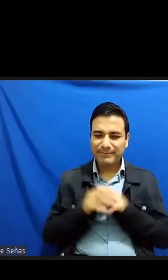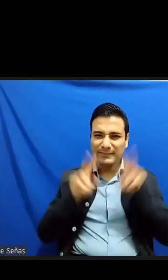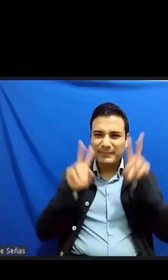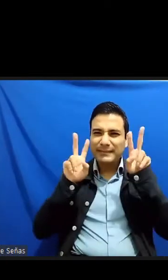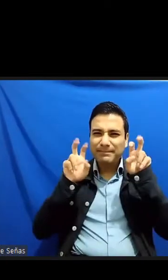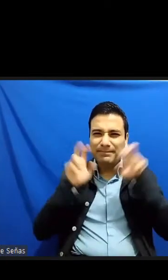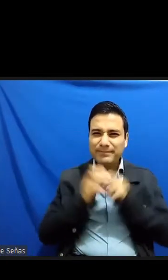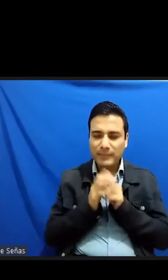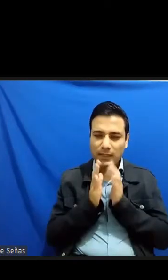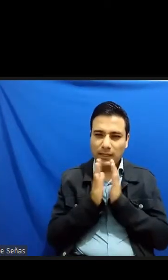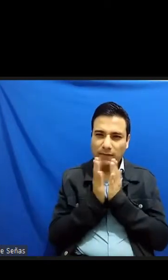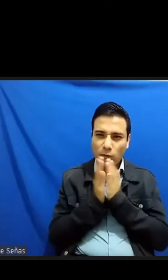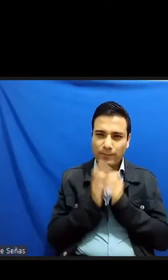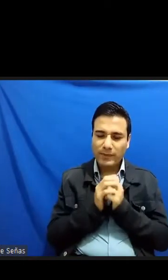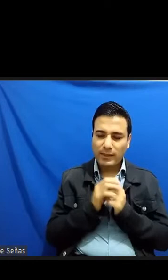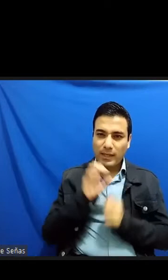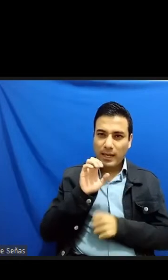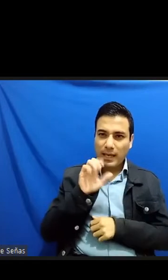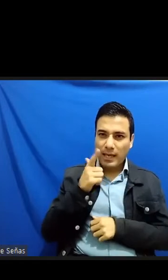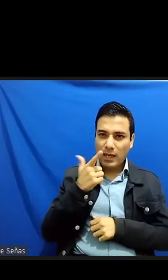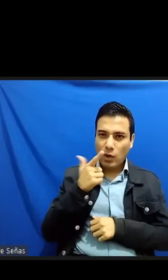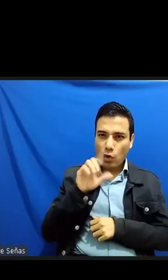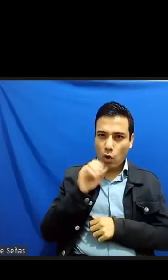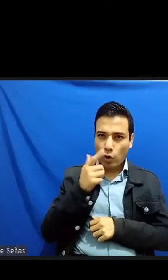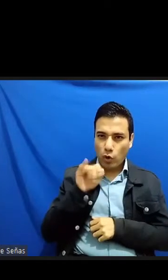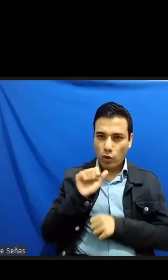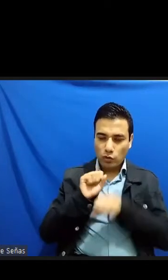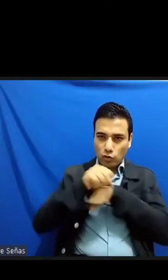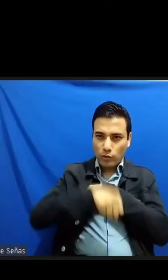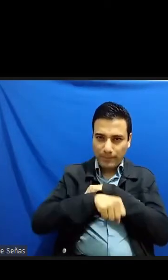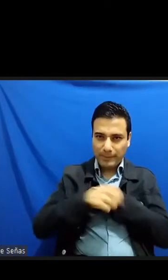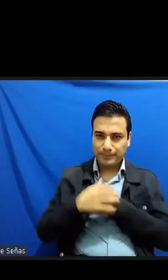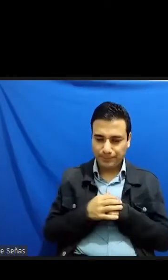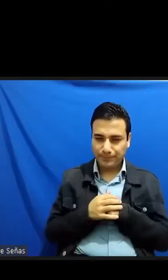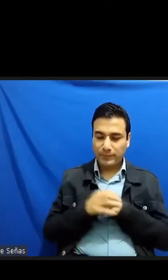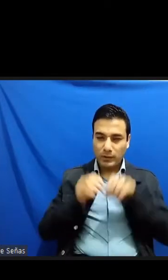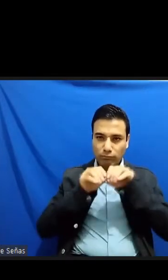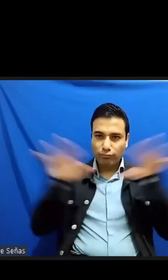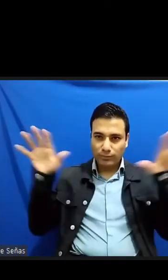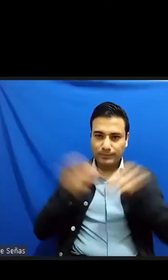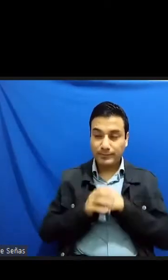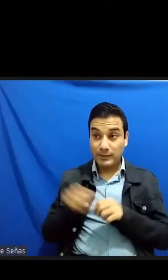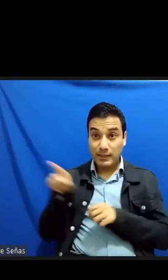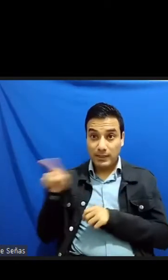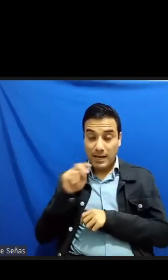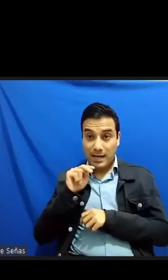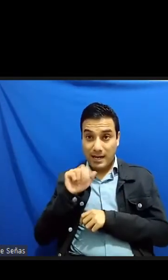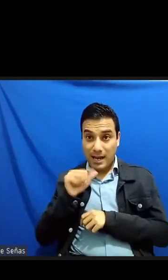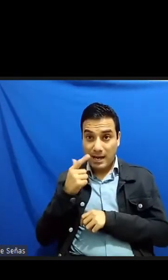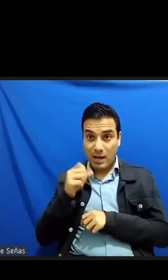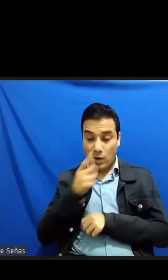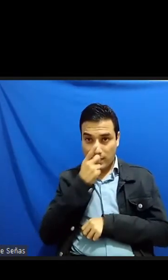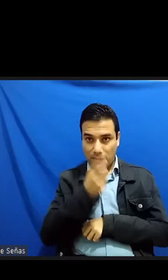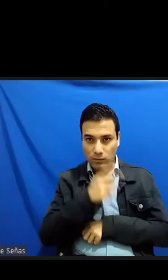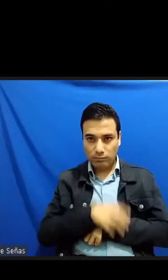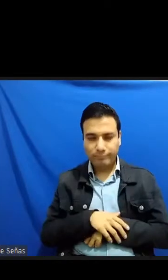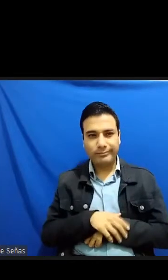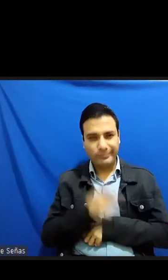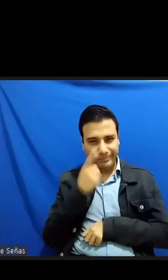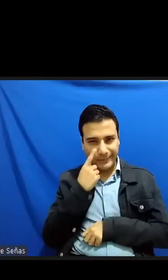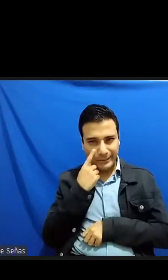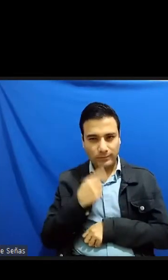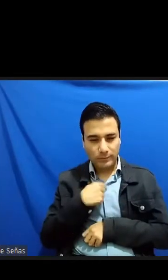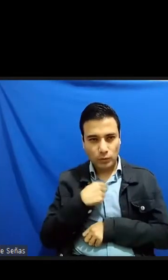libro Elogio de la Sombra de Tanizaki Nagaoka le contó acerca de sus descubrimientos